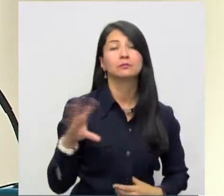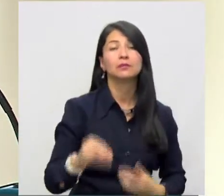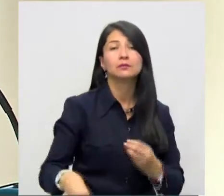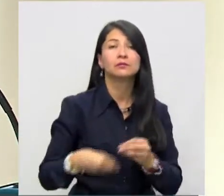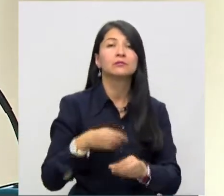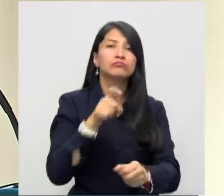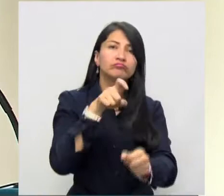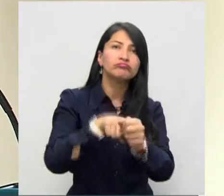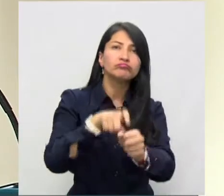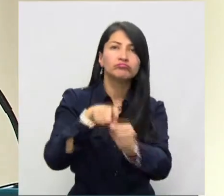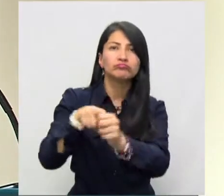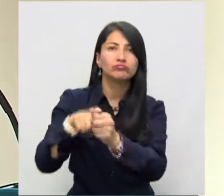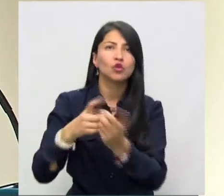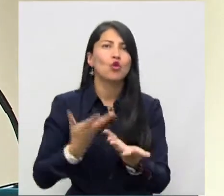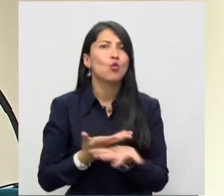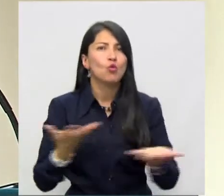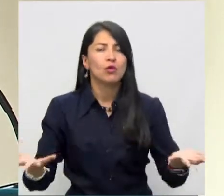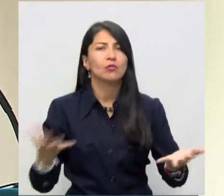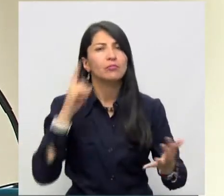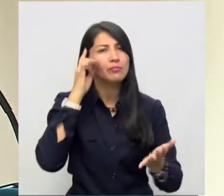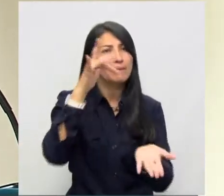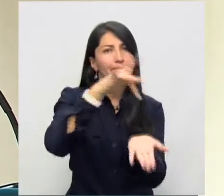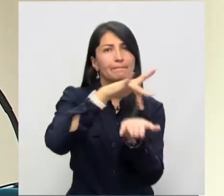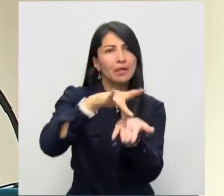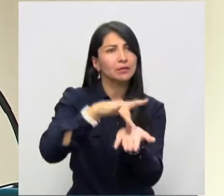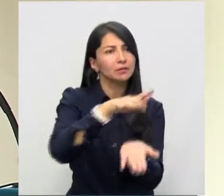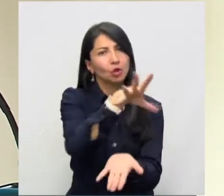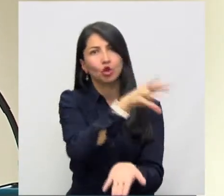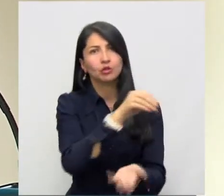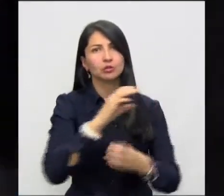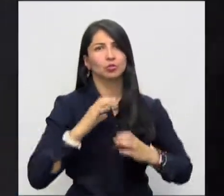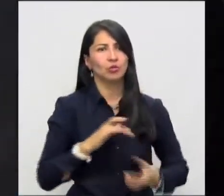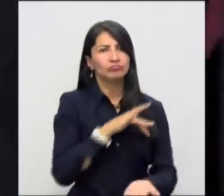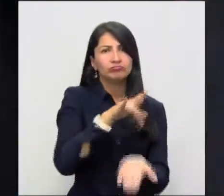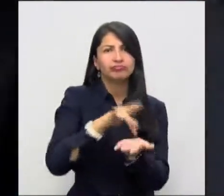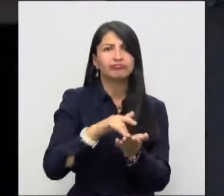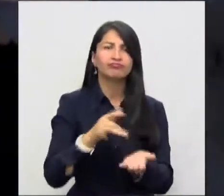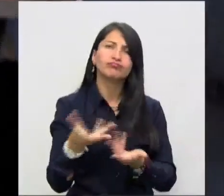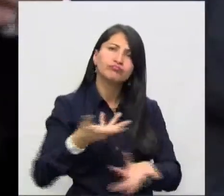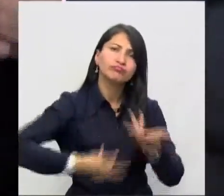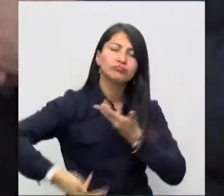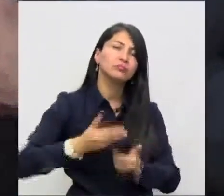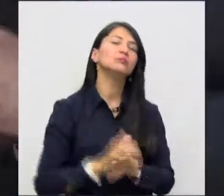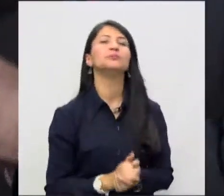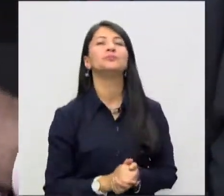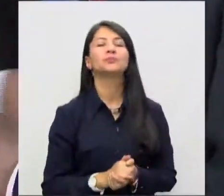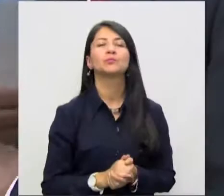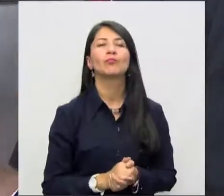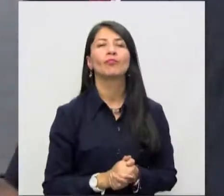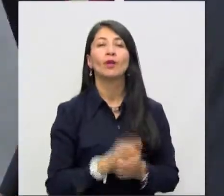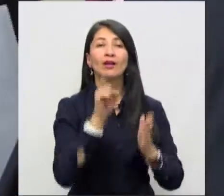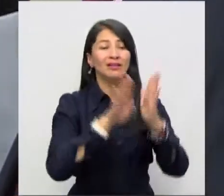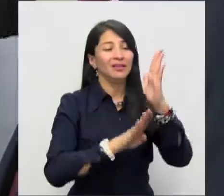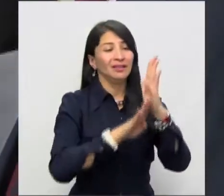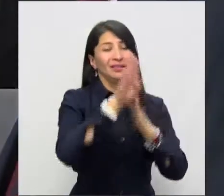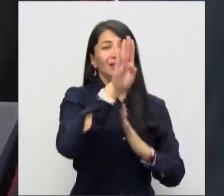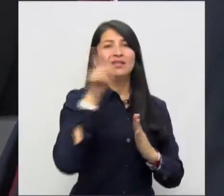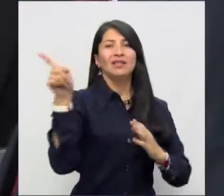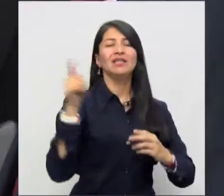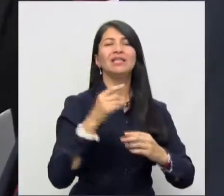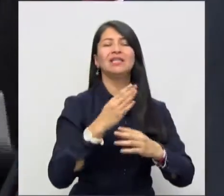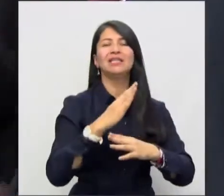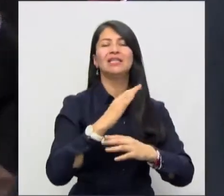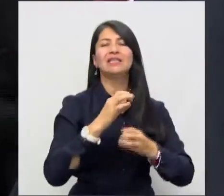vincularse a través de los mecanismos de participación ciudadana. Los superávits se presentaron en los subsectores seguridad